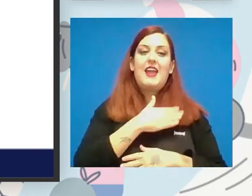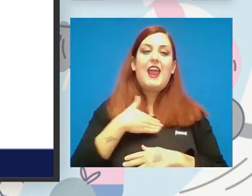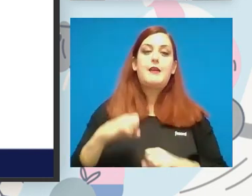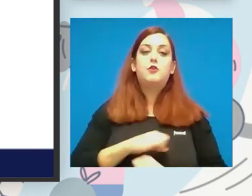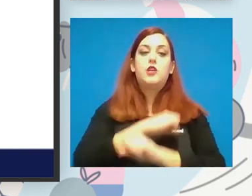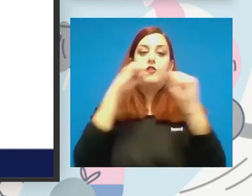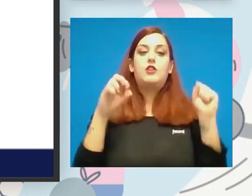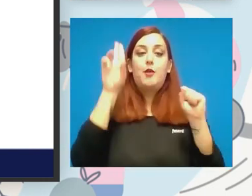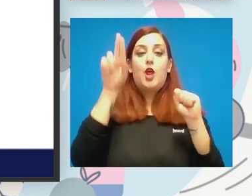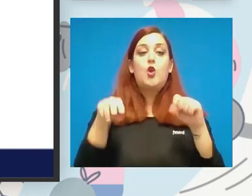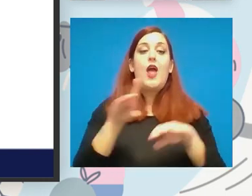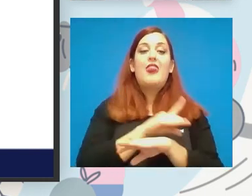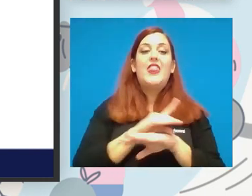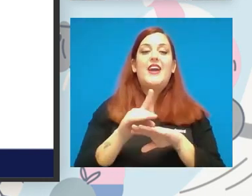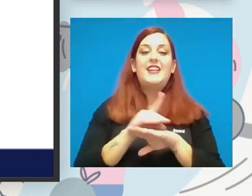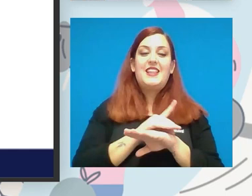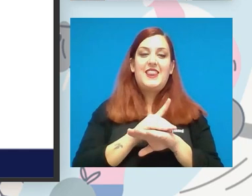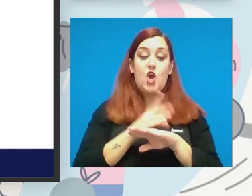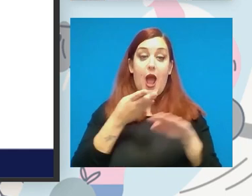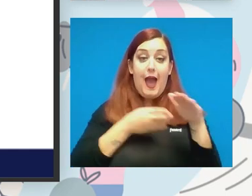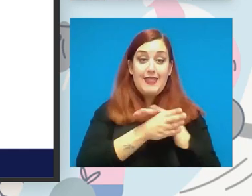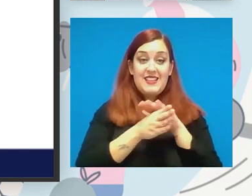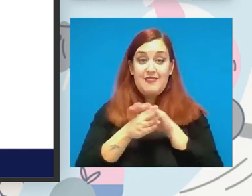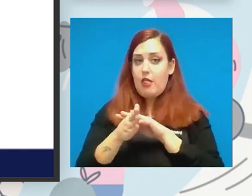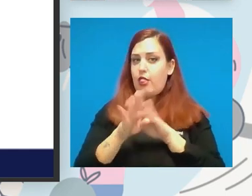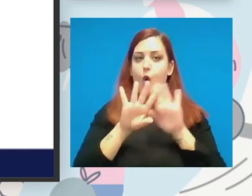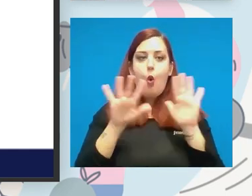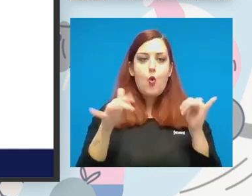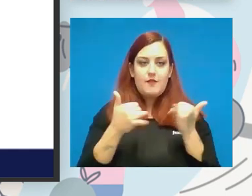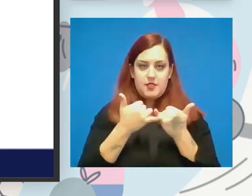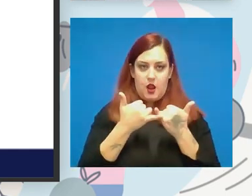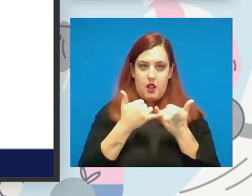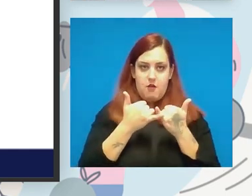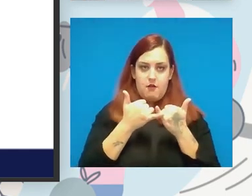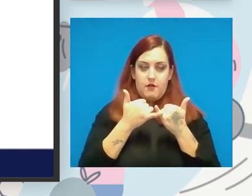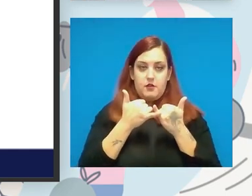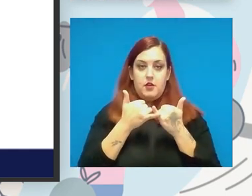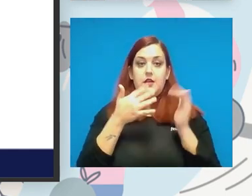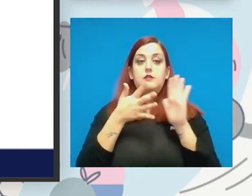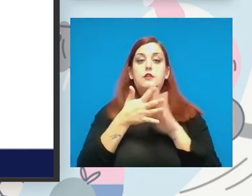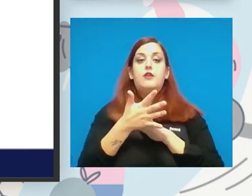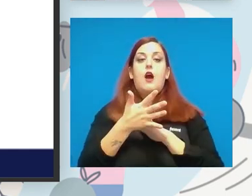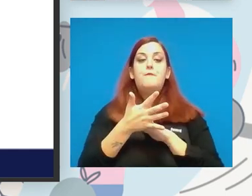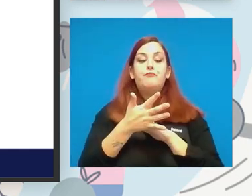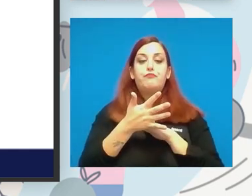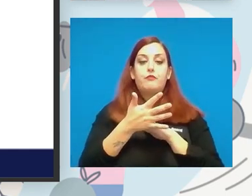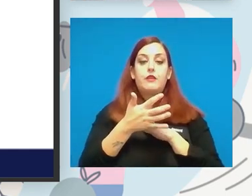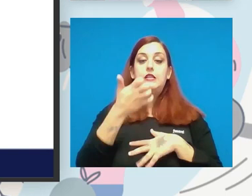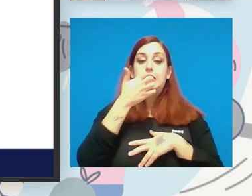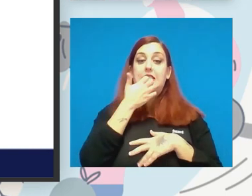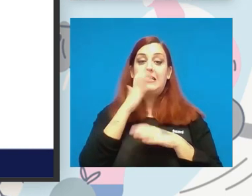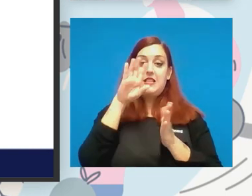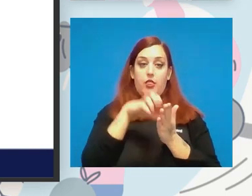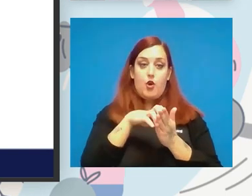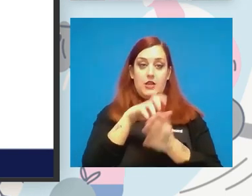una digitalización de accesibilidad universal es decir si podemos tener unas instalaciones